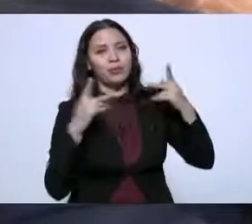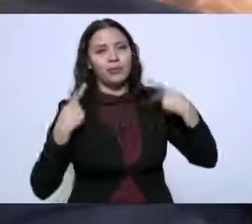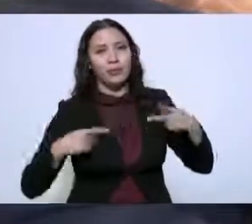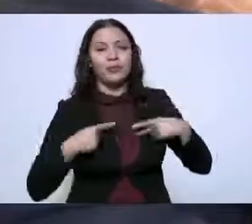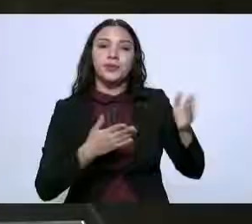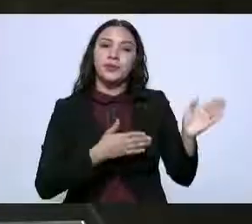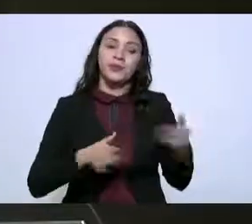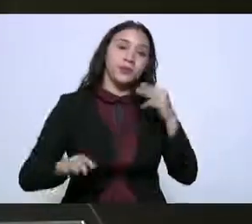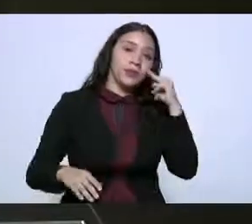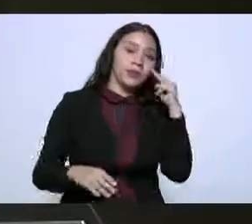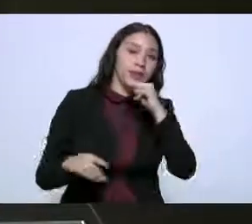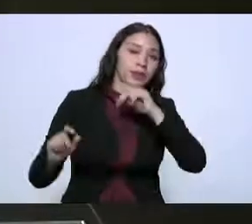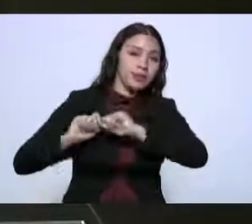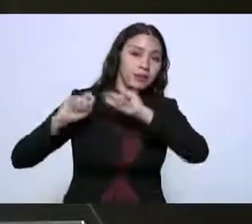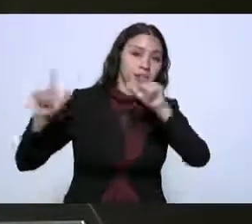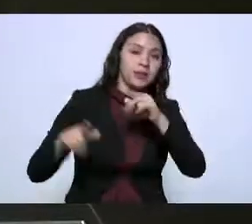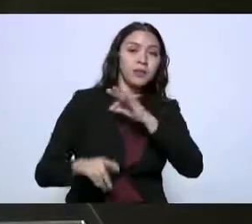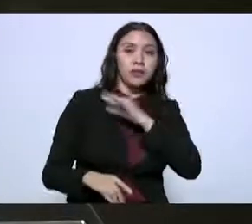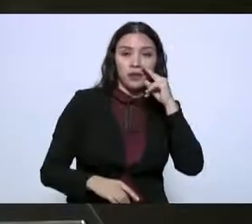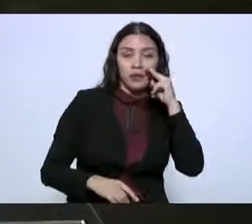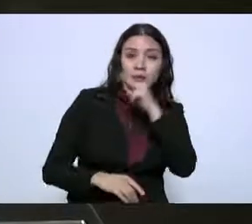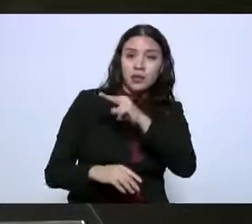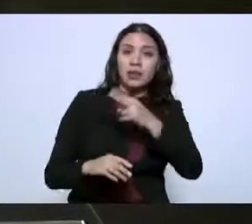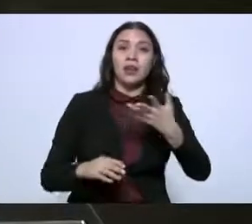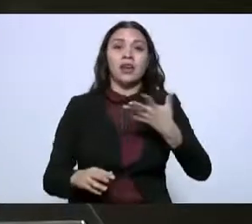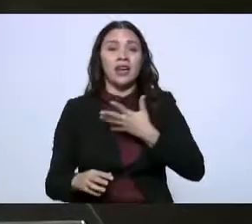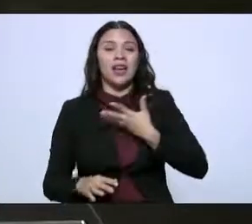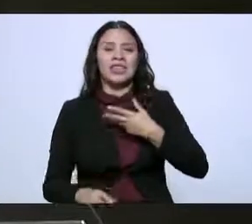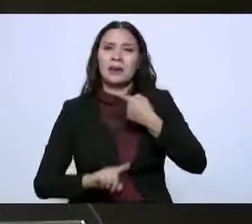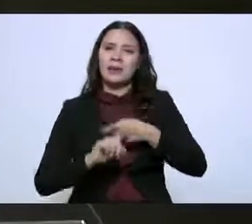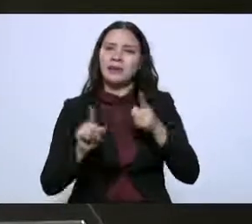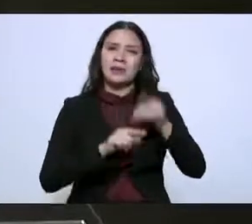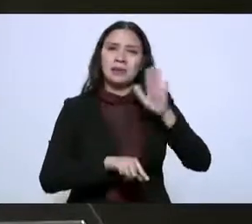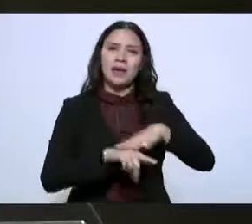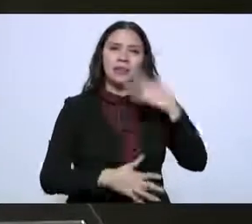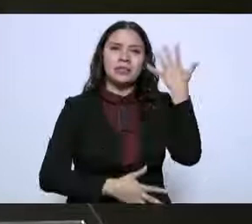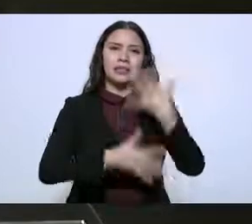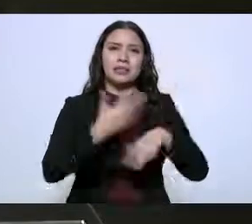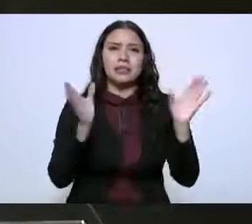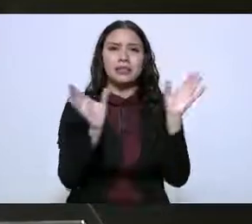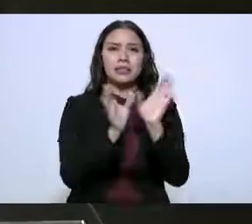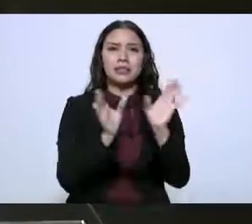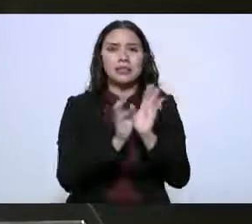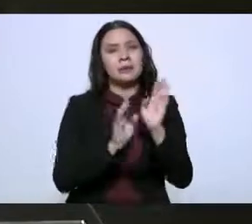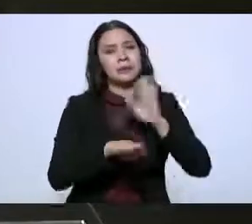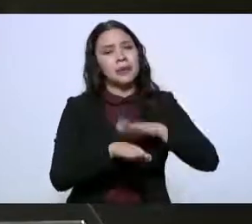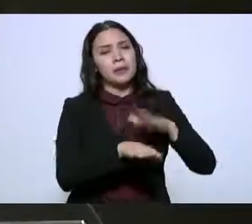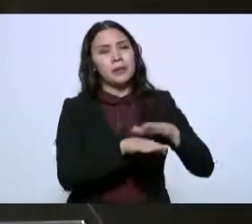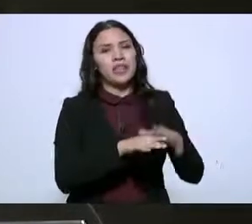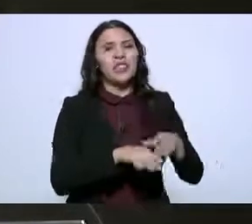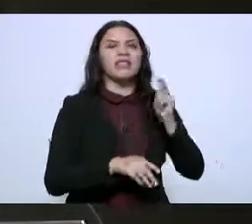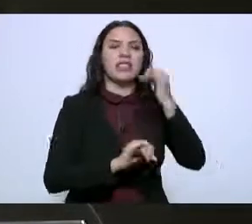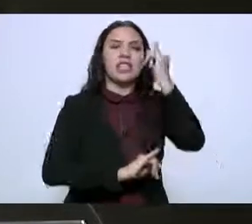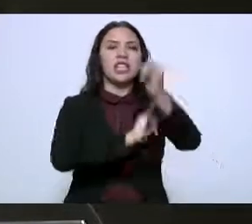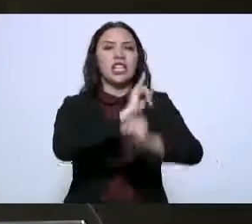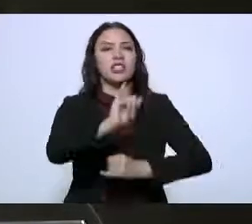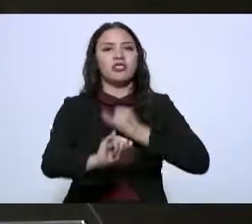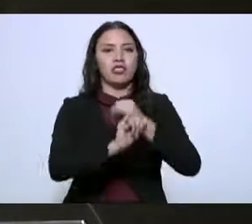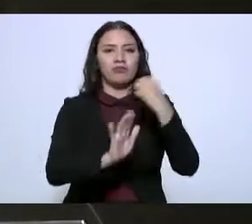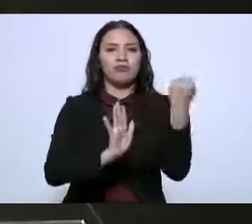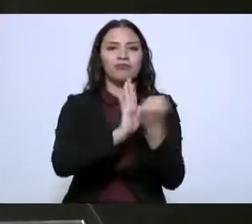en la siguiente gráfica podremos observar que tenemos más de 15 certificaciones de talla internacional